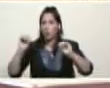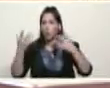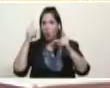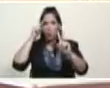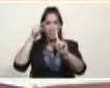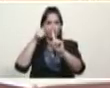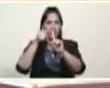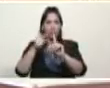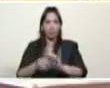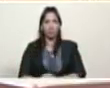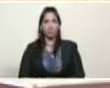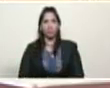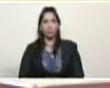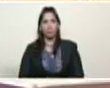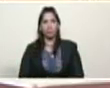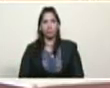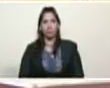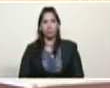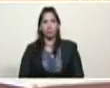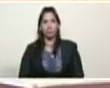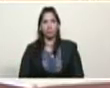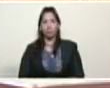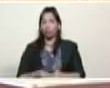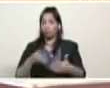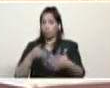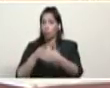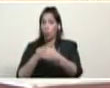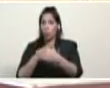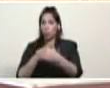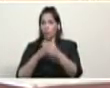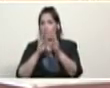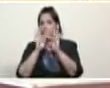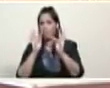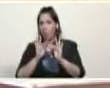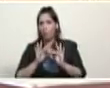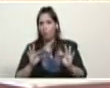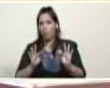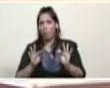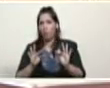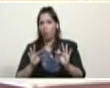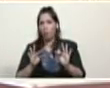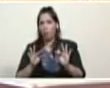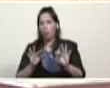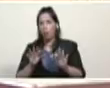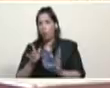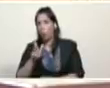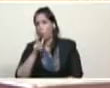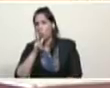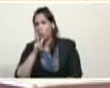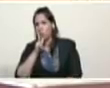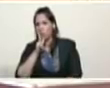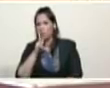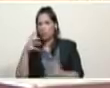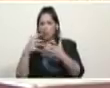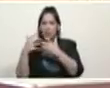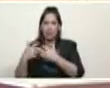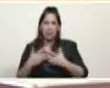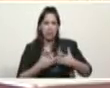metas contra los mecanismos perversos de la guerra económica de la hiperinflación,